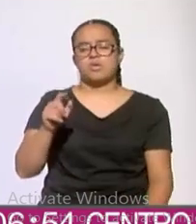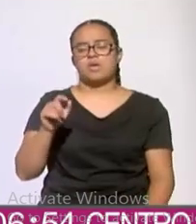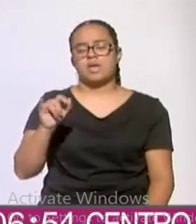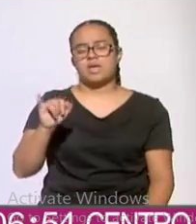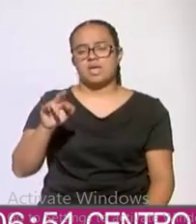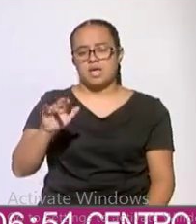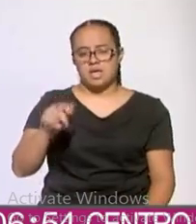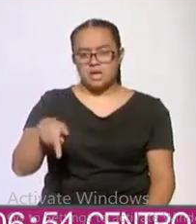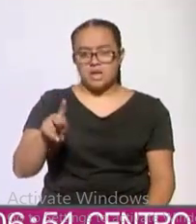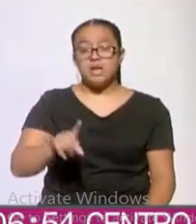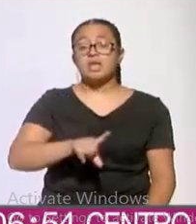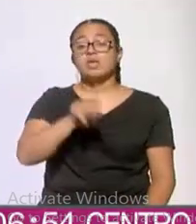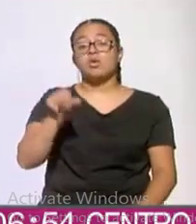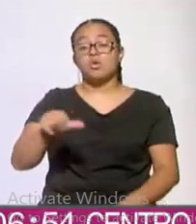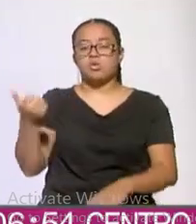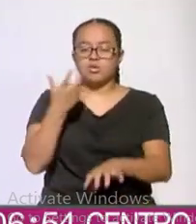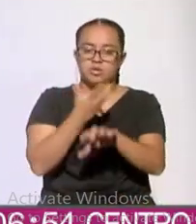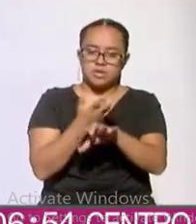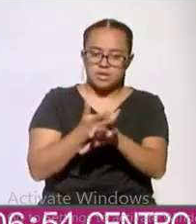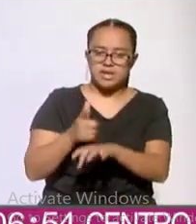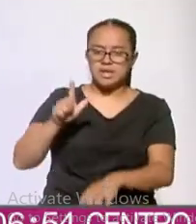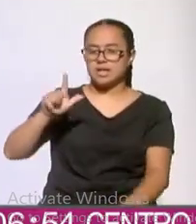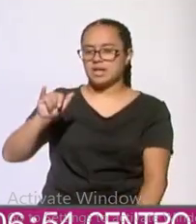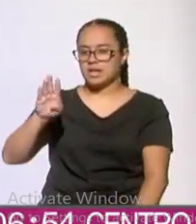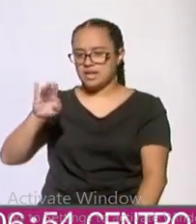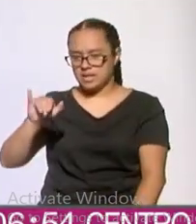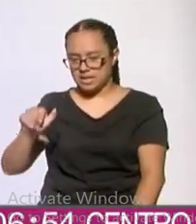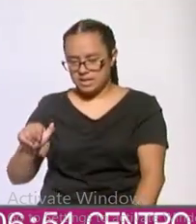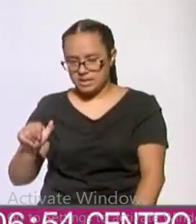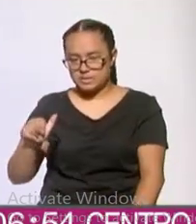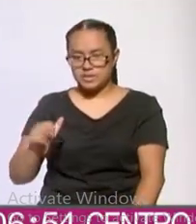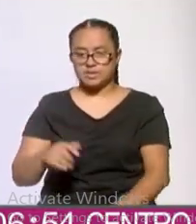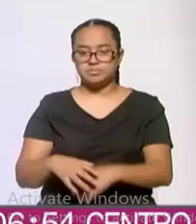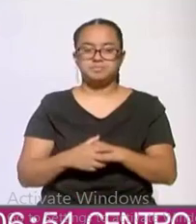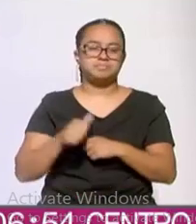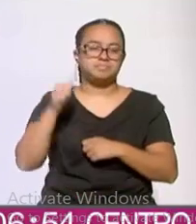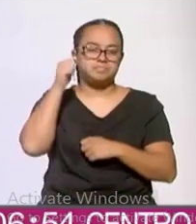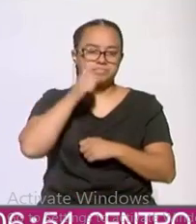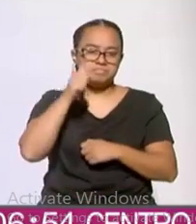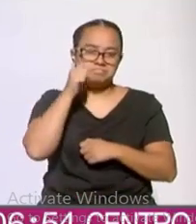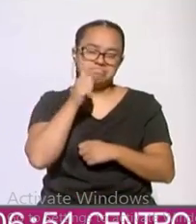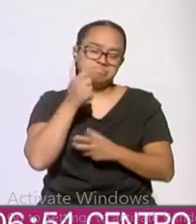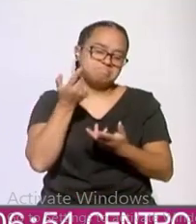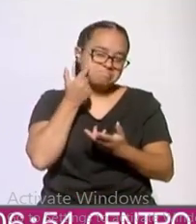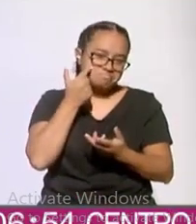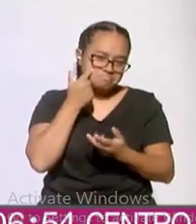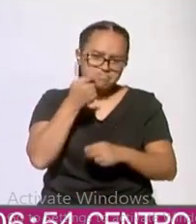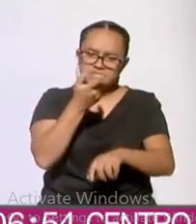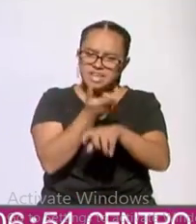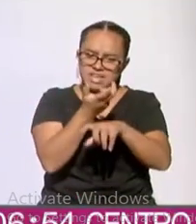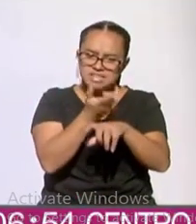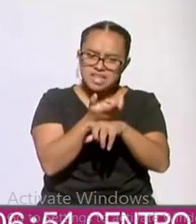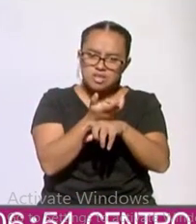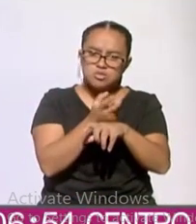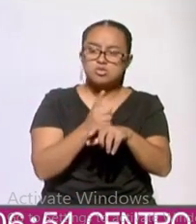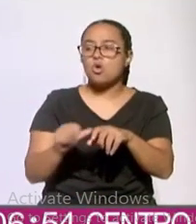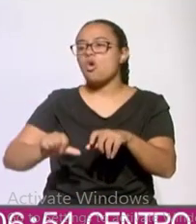Luego, otro conflicto entre Estados Unidos y Libia. Bueno, casi siempre tiene que ver con Estados Unidos y alguien más.